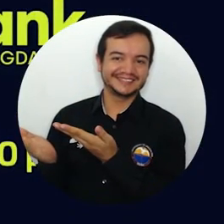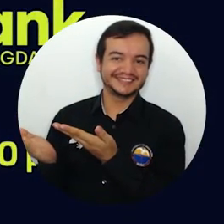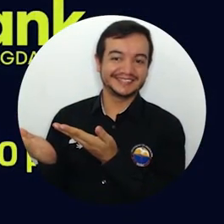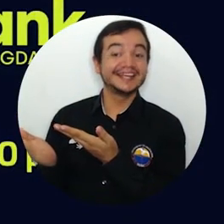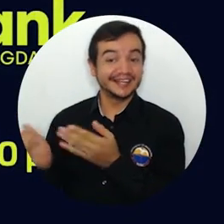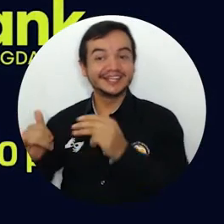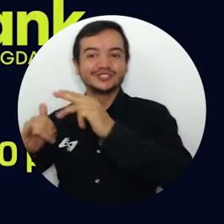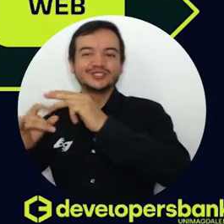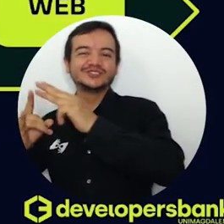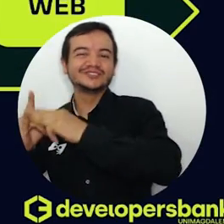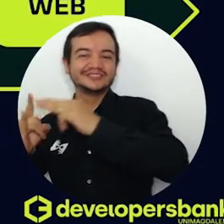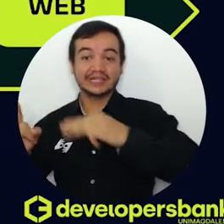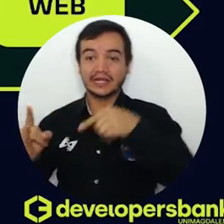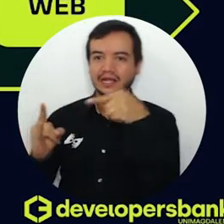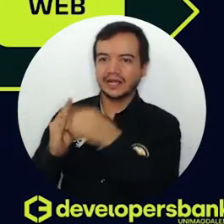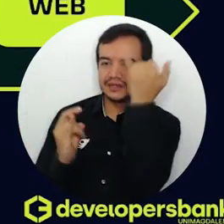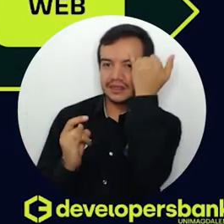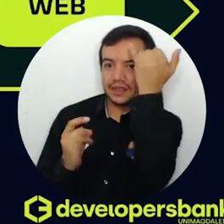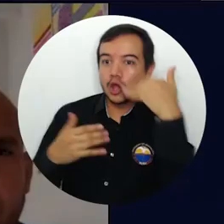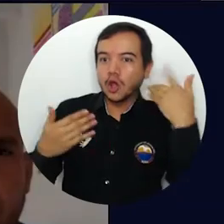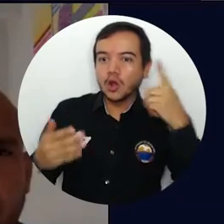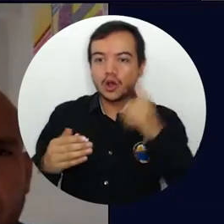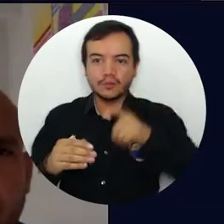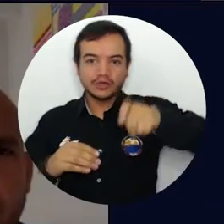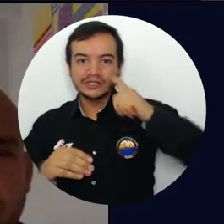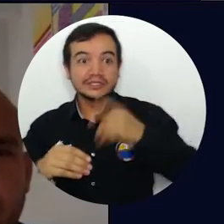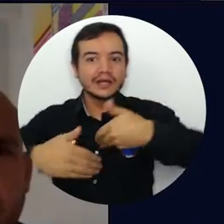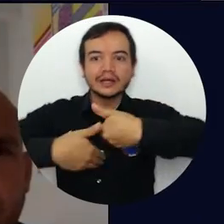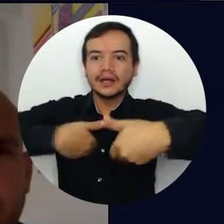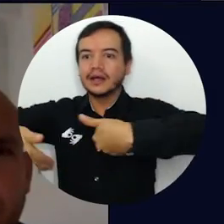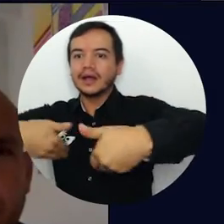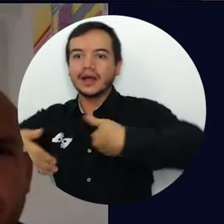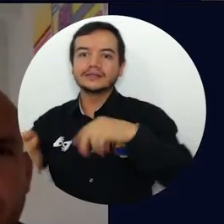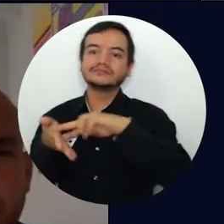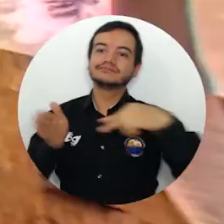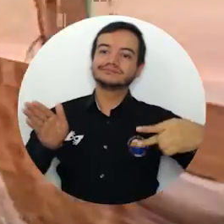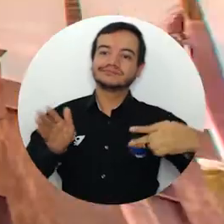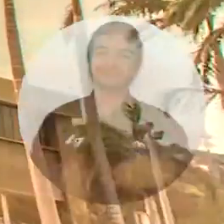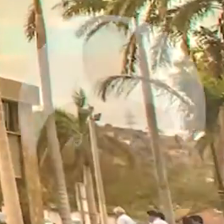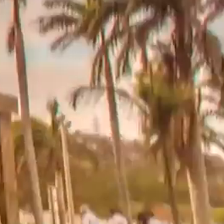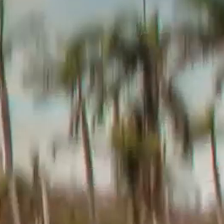una iniciativa de la Universidad del Magdalena para responder a necesidades tecnológicas del sector productivo.